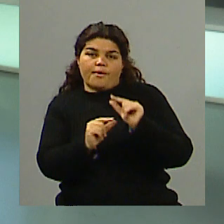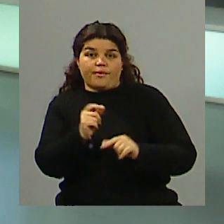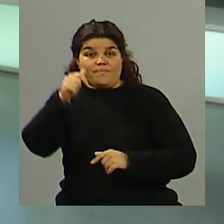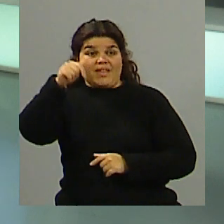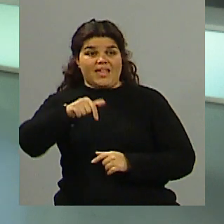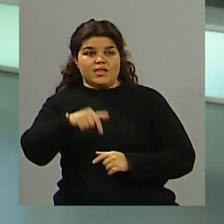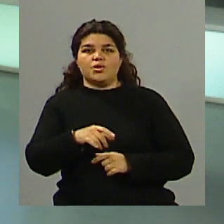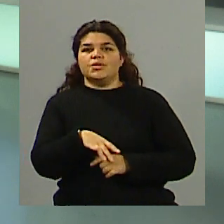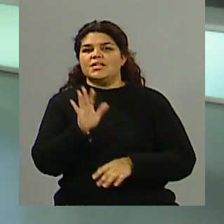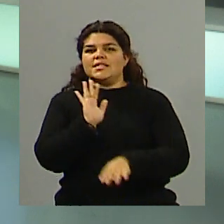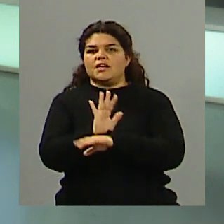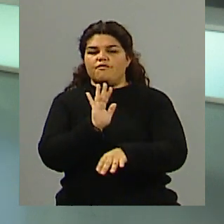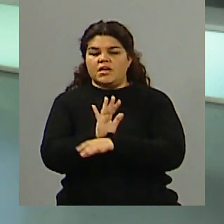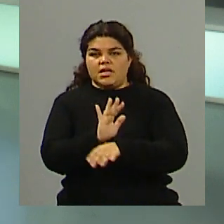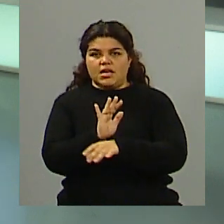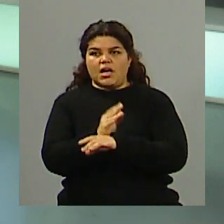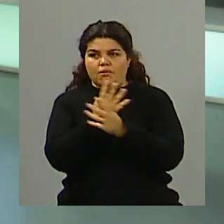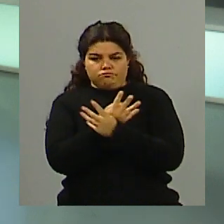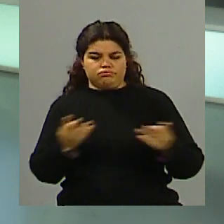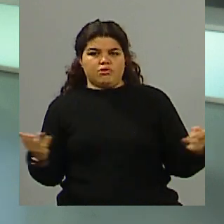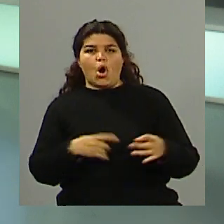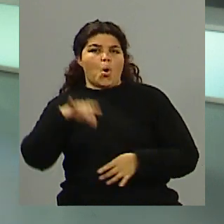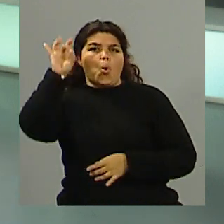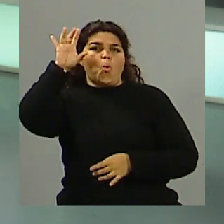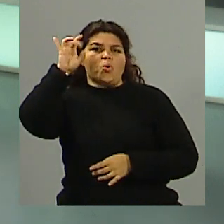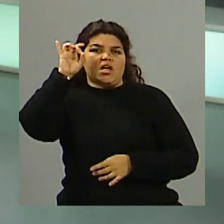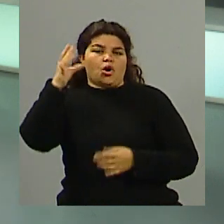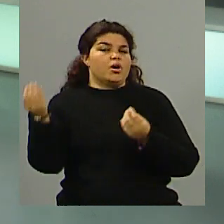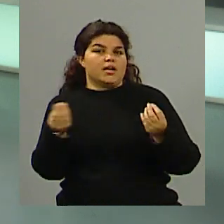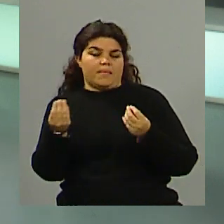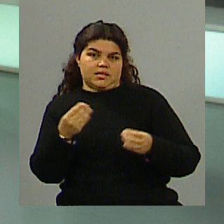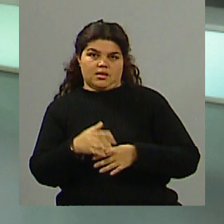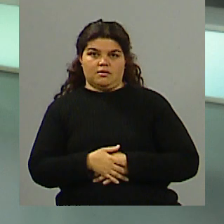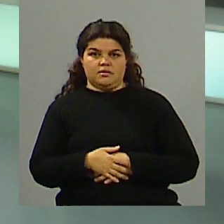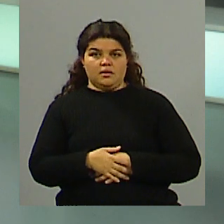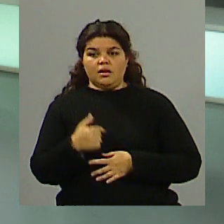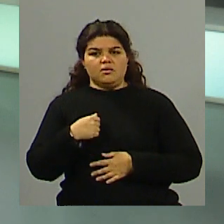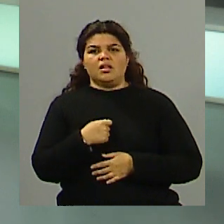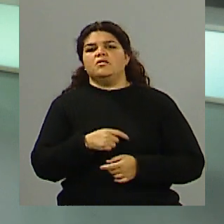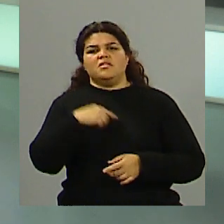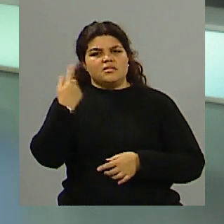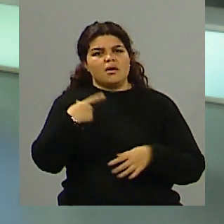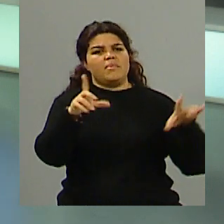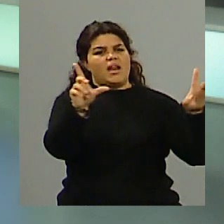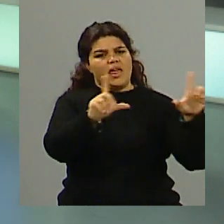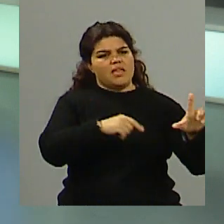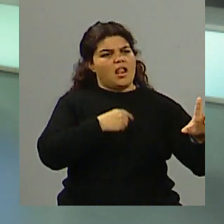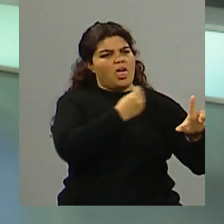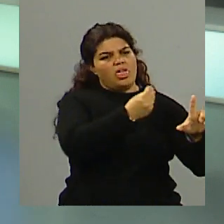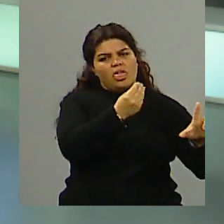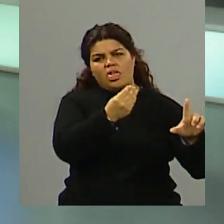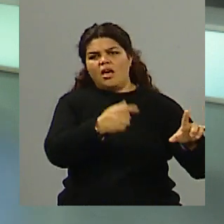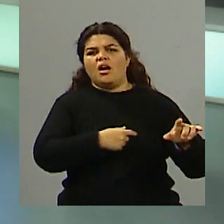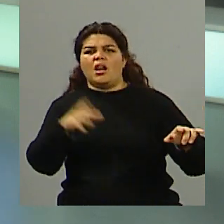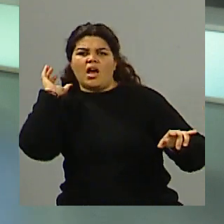en las elecciones anteriores, todos los candidatos pasaron por todos los medios de comunicación, hablando de sus cosas, entonces no se terminaba. Y es para darle una